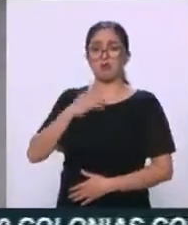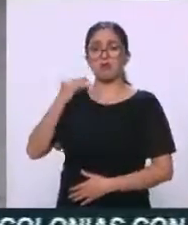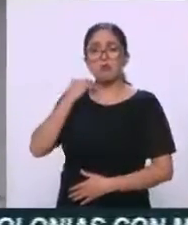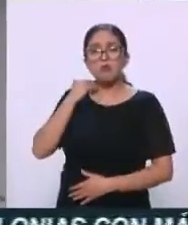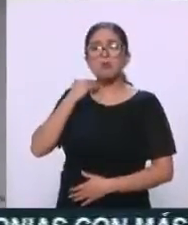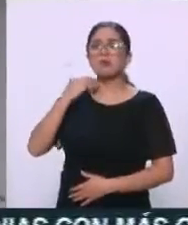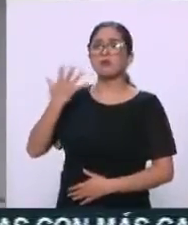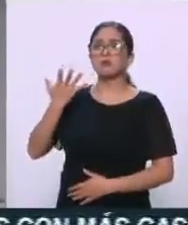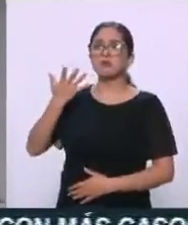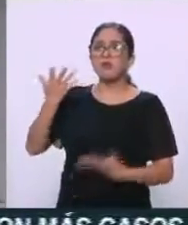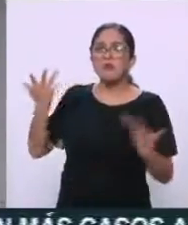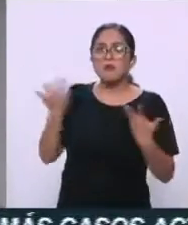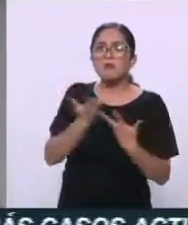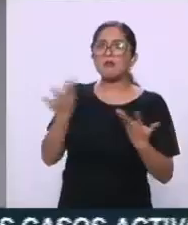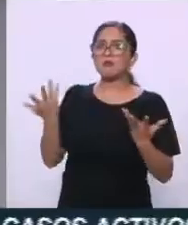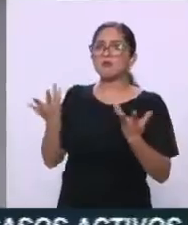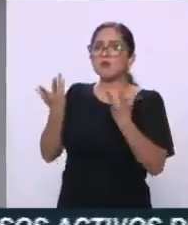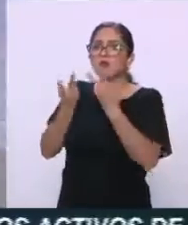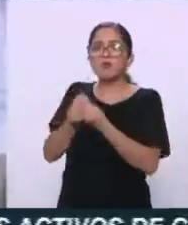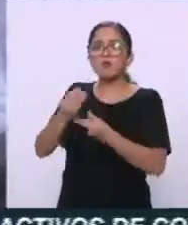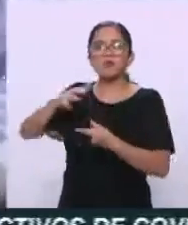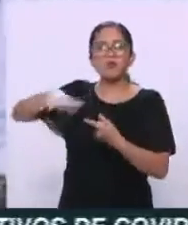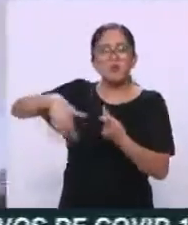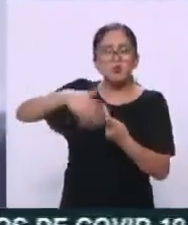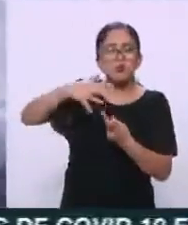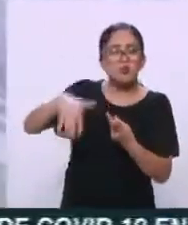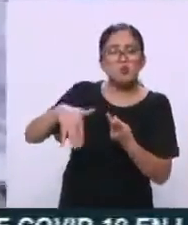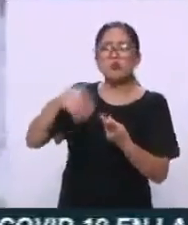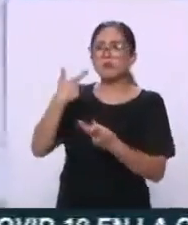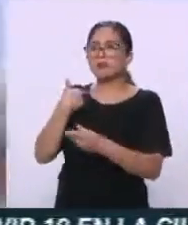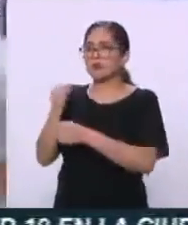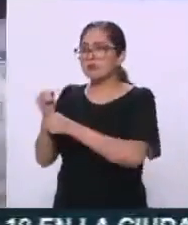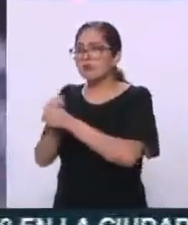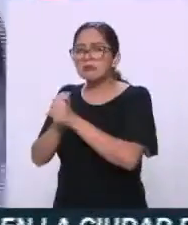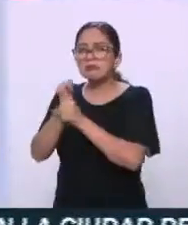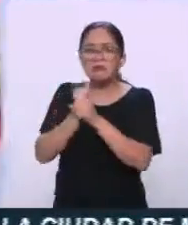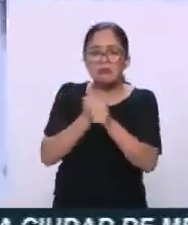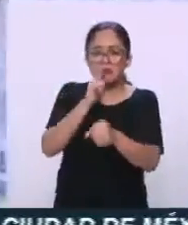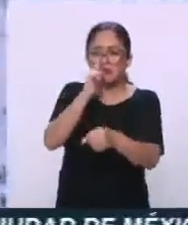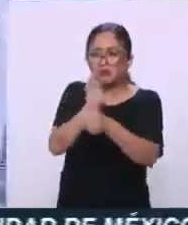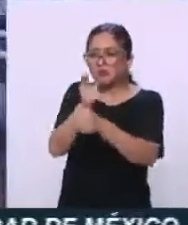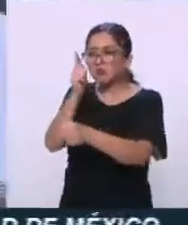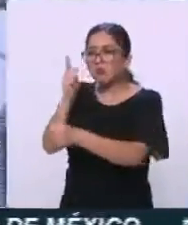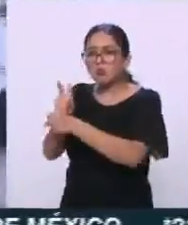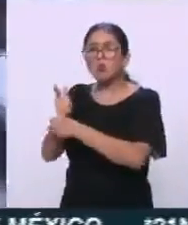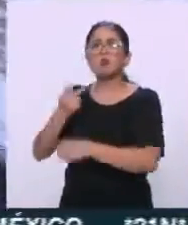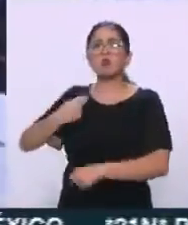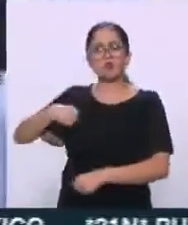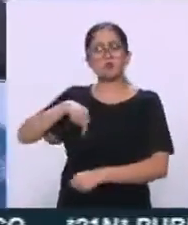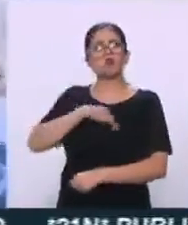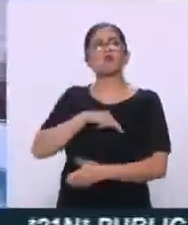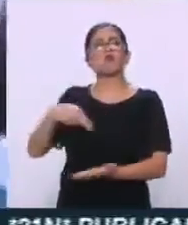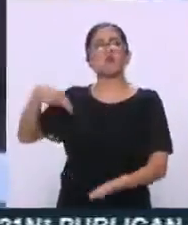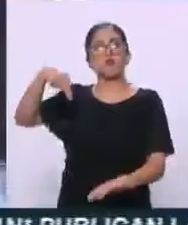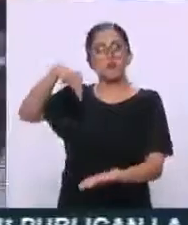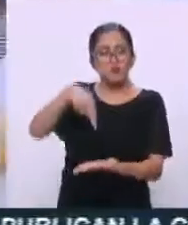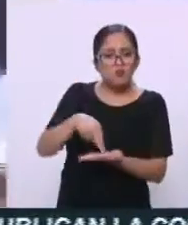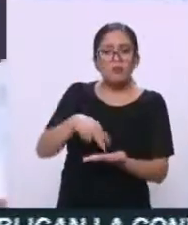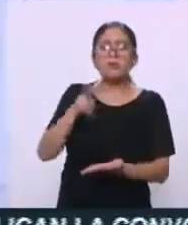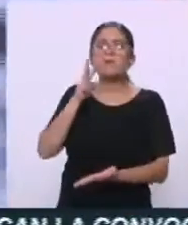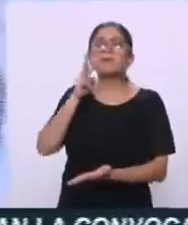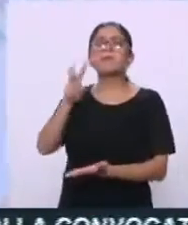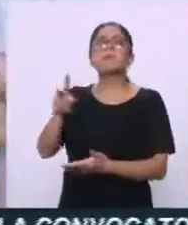las búsquedas, fuimos testigos de los hallazgos, estuvimos presentes en el procesamiento,